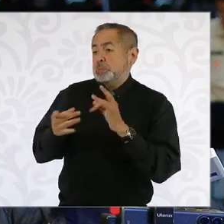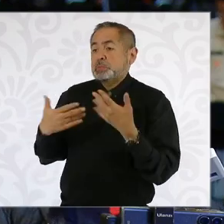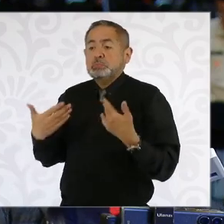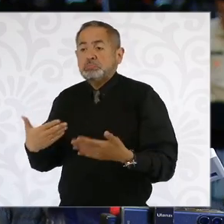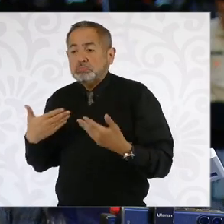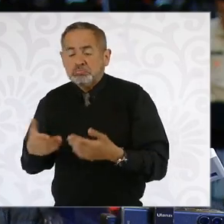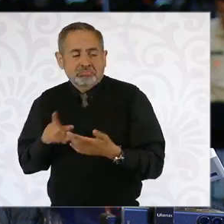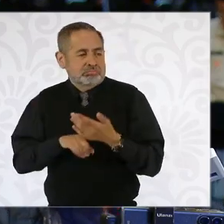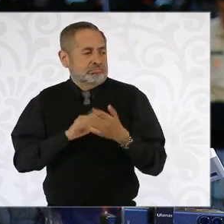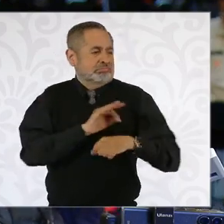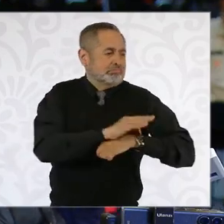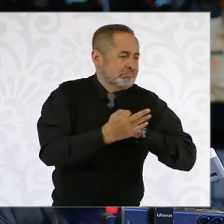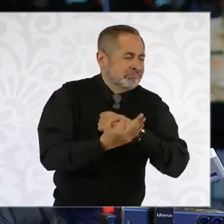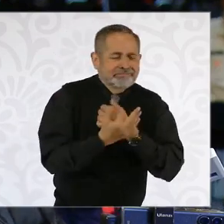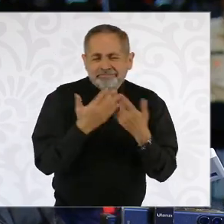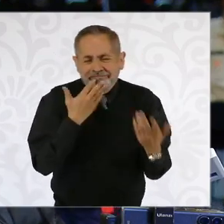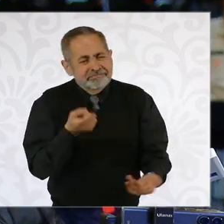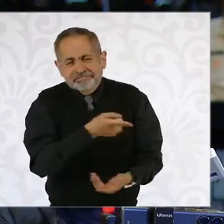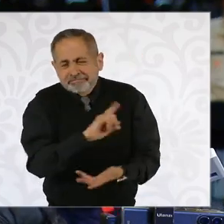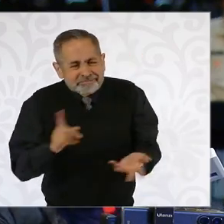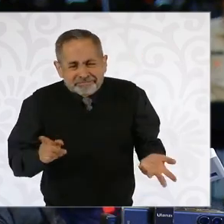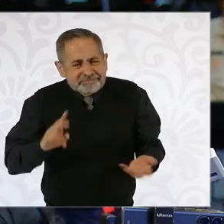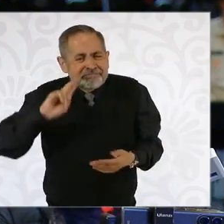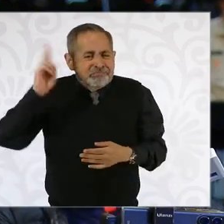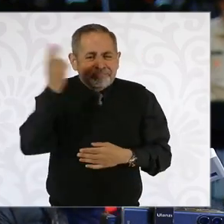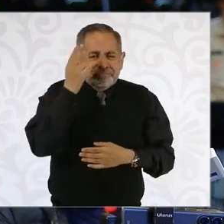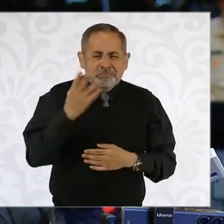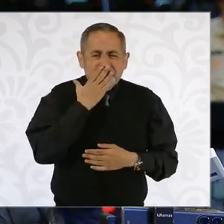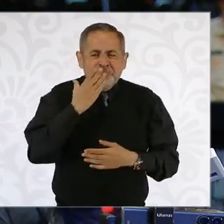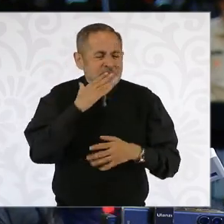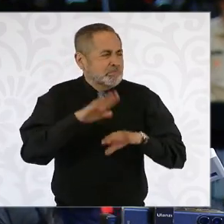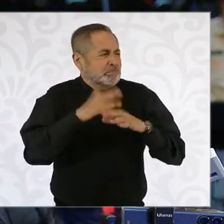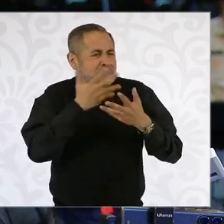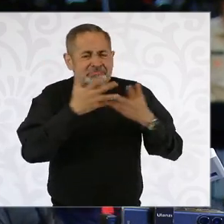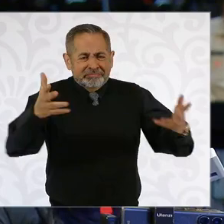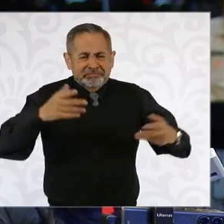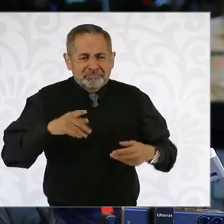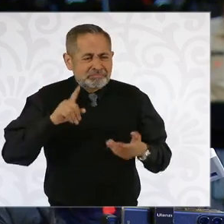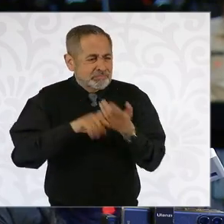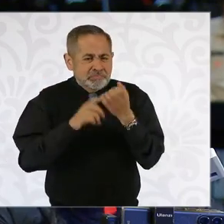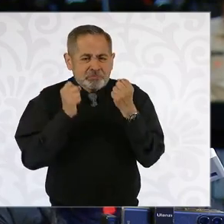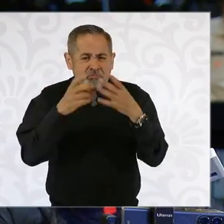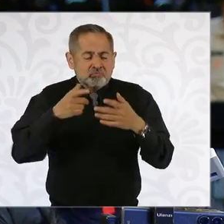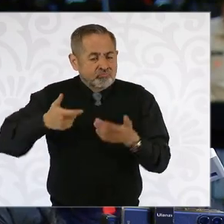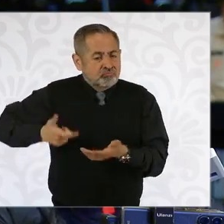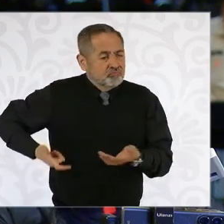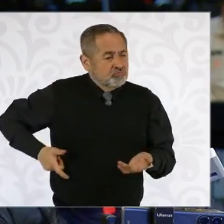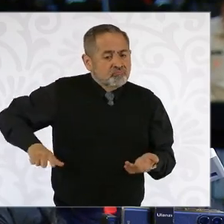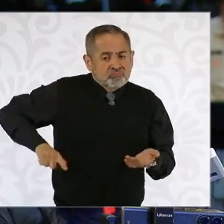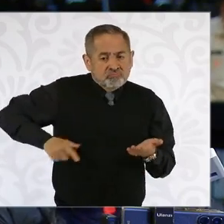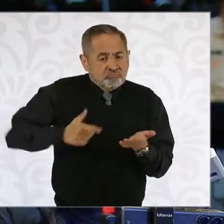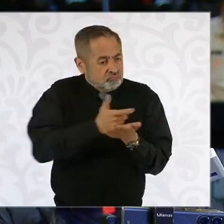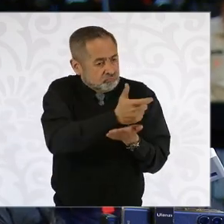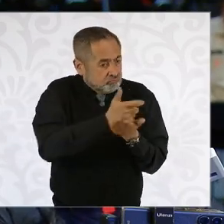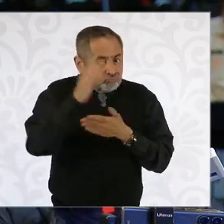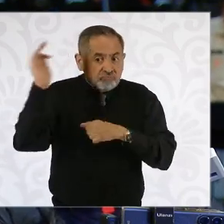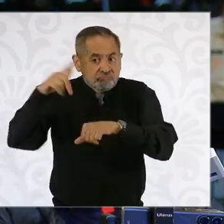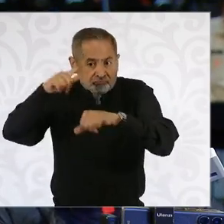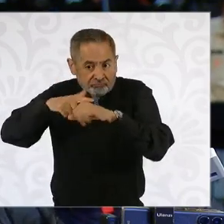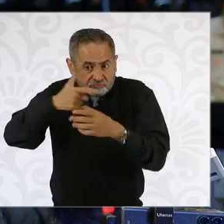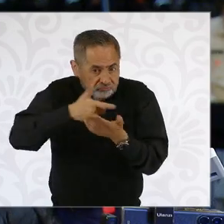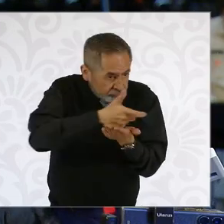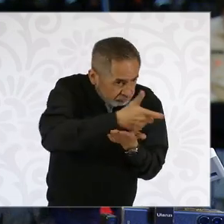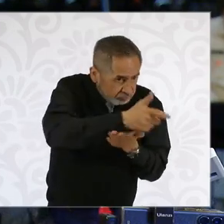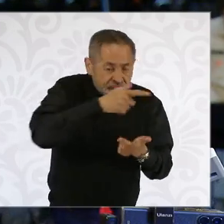enormes canogías. Y bueno, la Universidad de Sonora es una universidad tan grande, recibe mucho subsidio de parte de la federación, de parte del Estado.